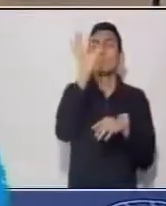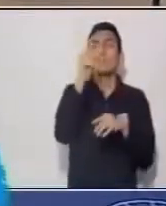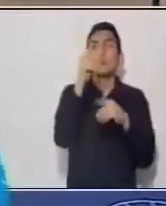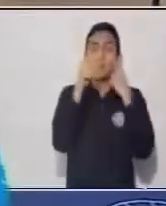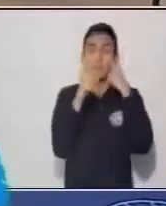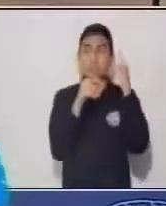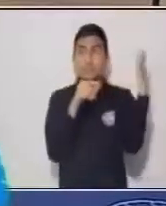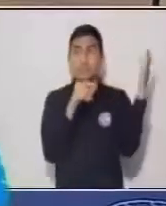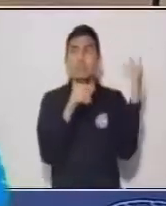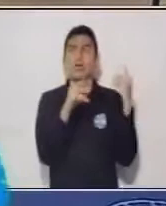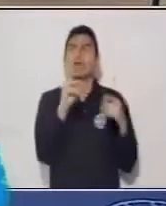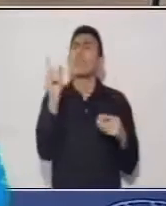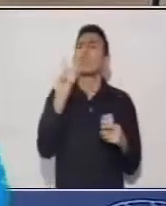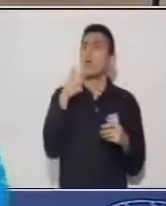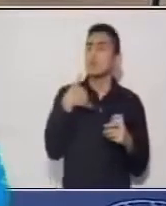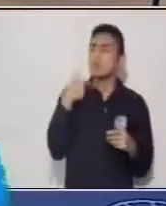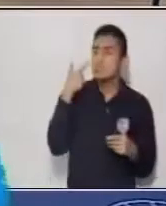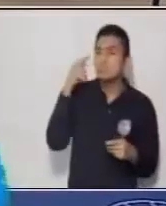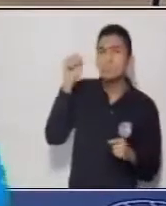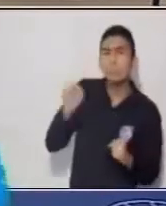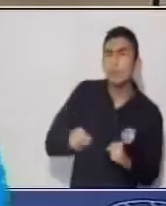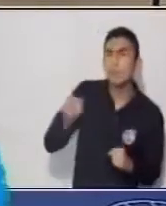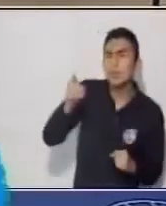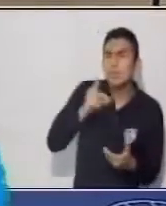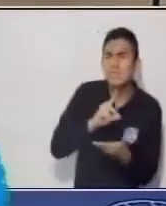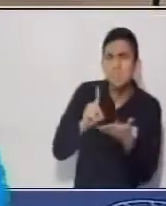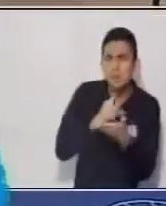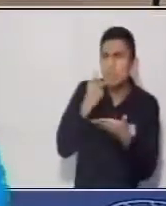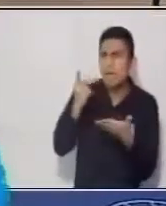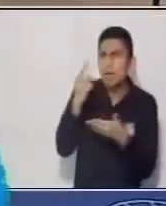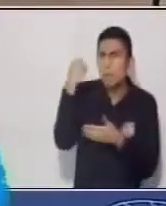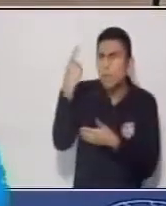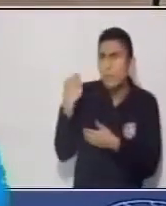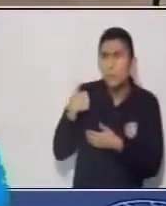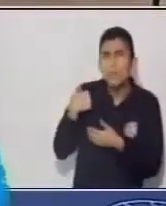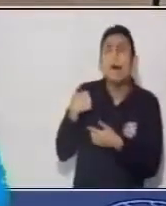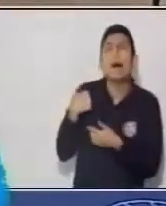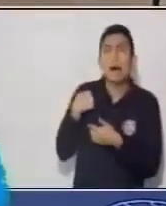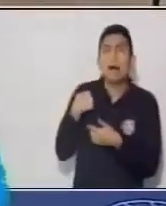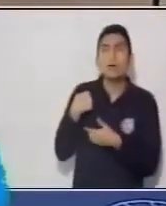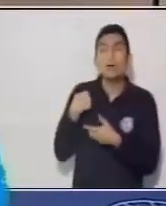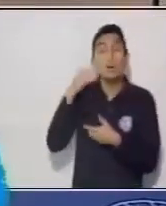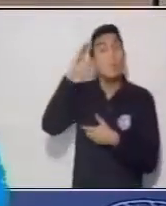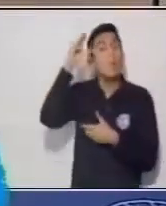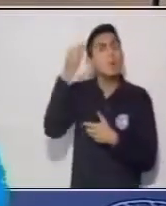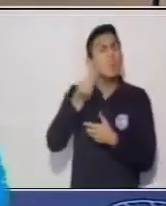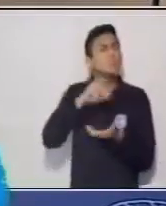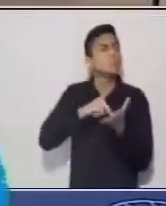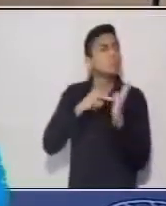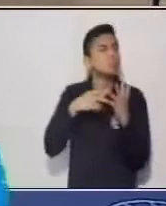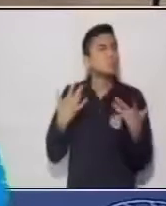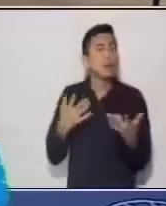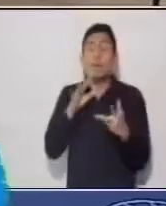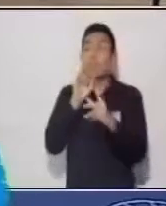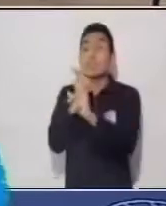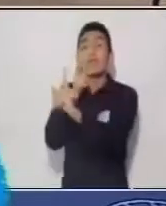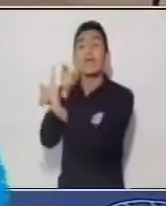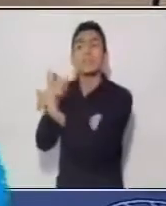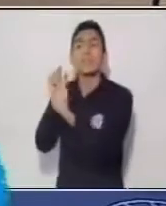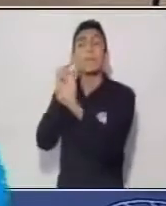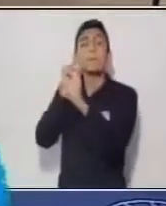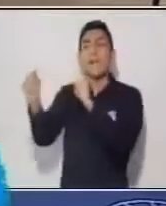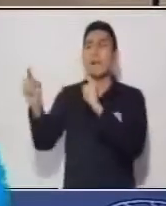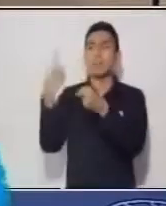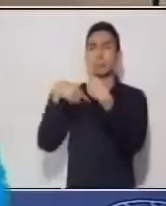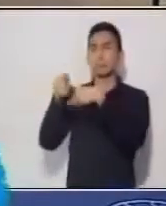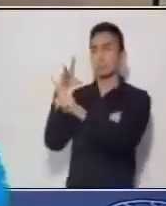¿dónde habrá podido ir el diccionario? me preguntó porque está refiriendo directamente las palabras